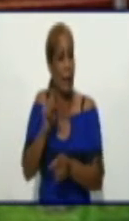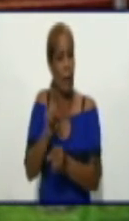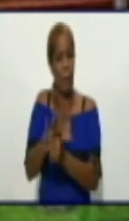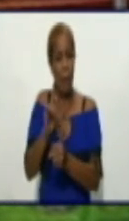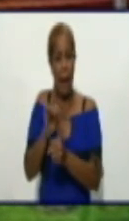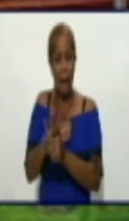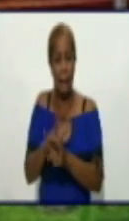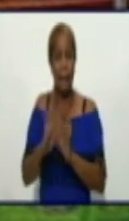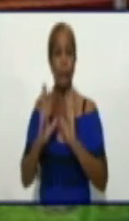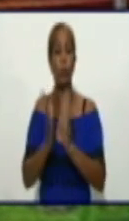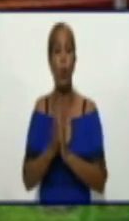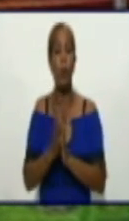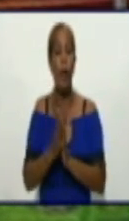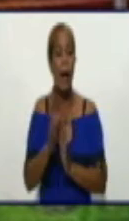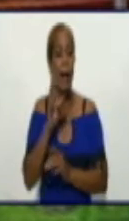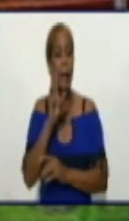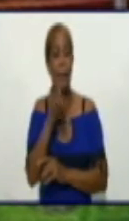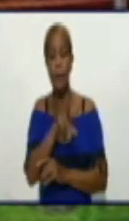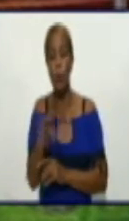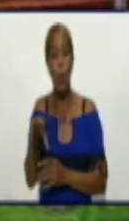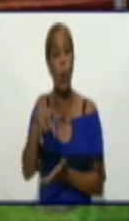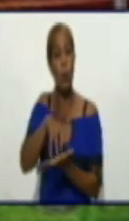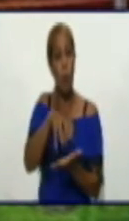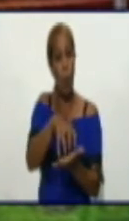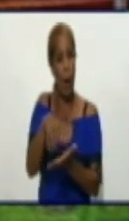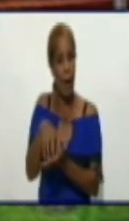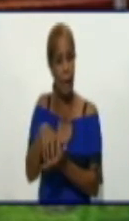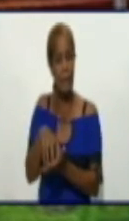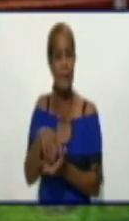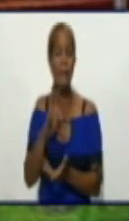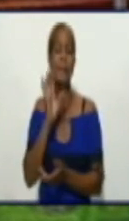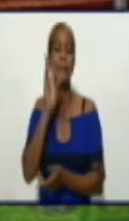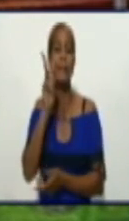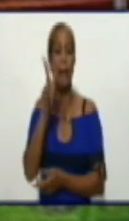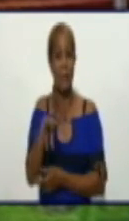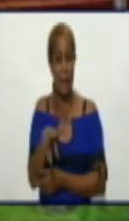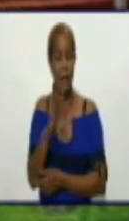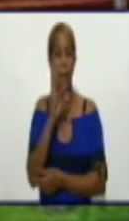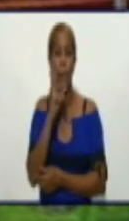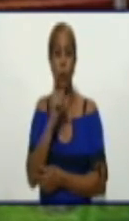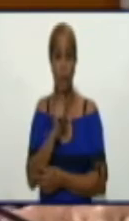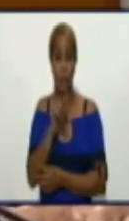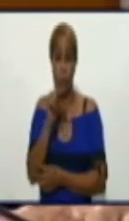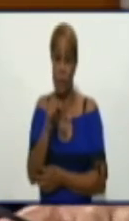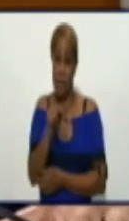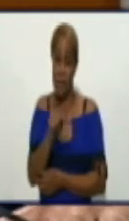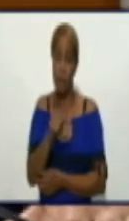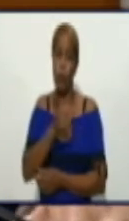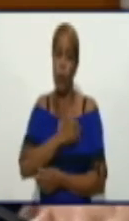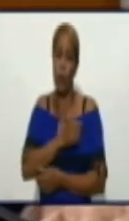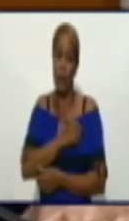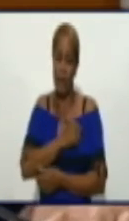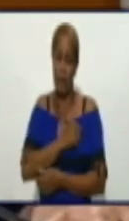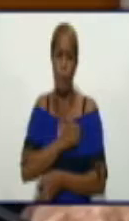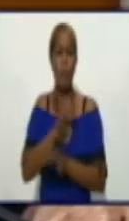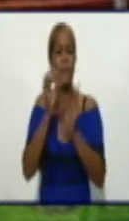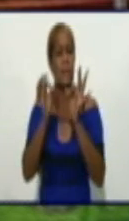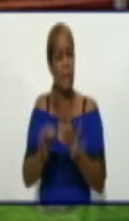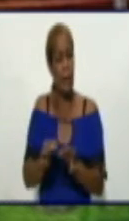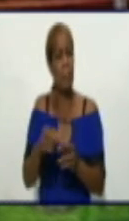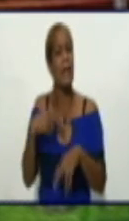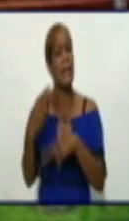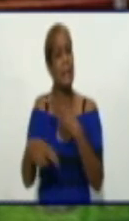imagen de Bartolomé Mazó fuera la mejor. Y eso es lo que se persigue, que sea siempre así. Y